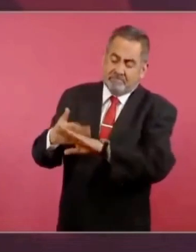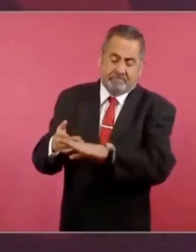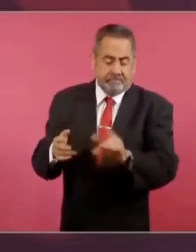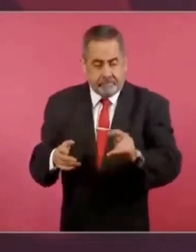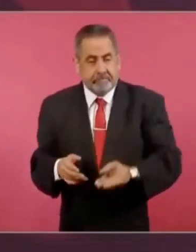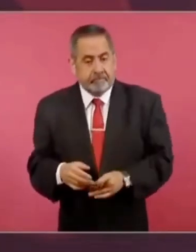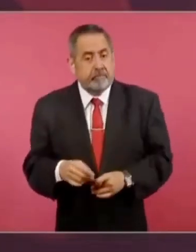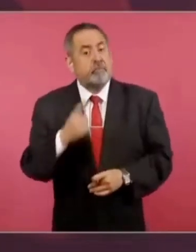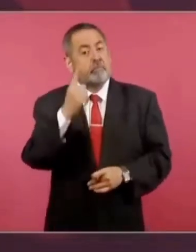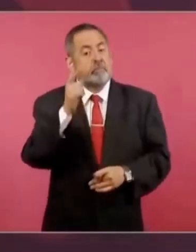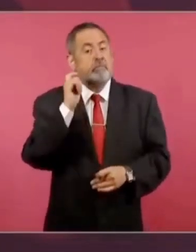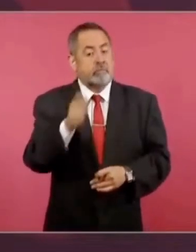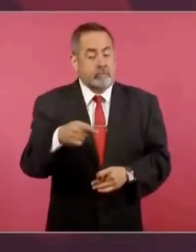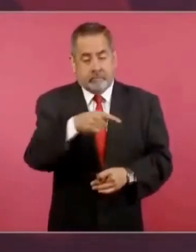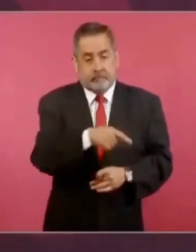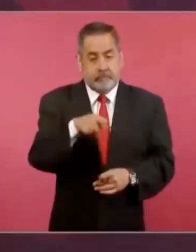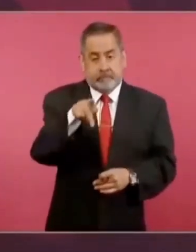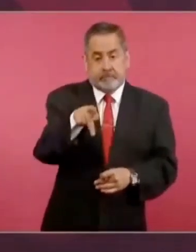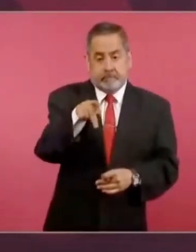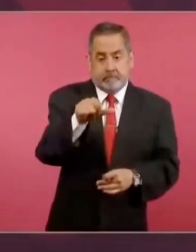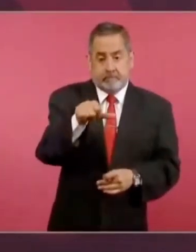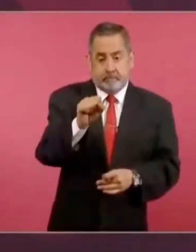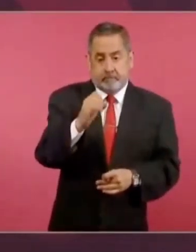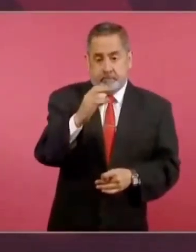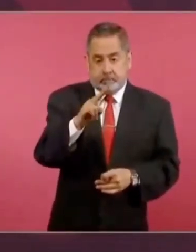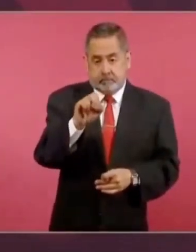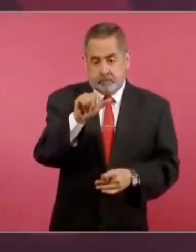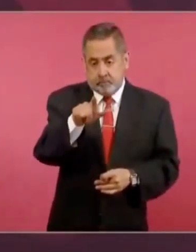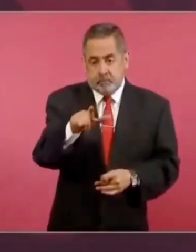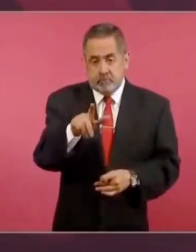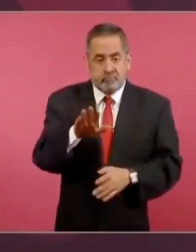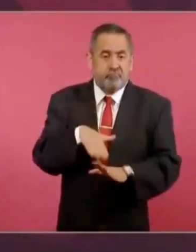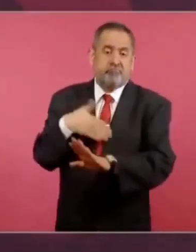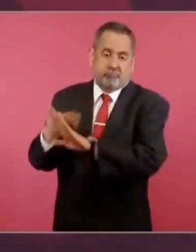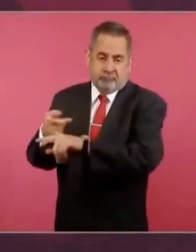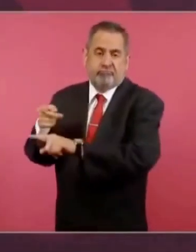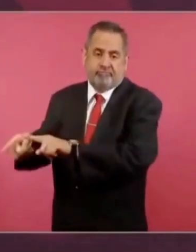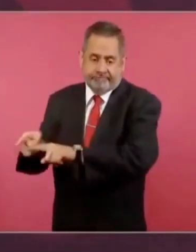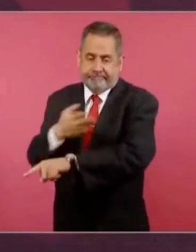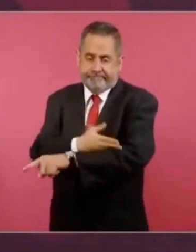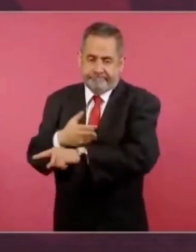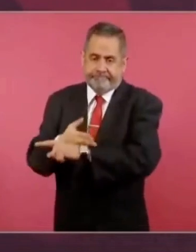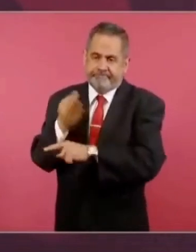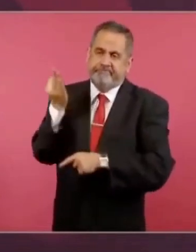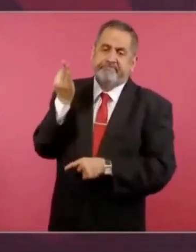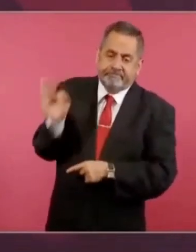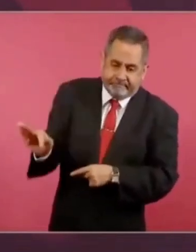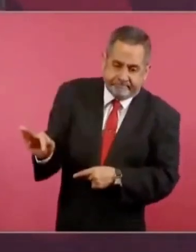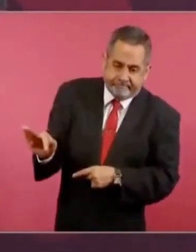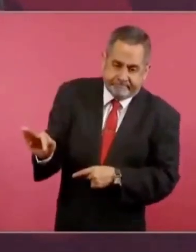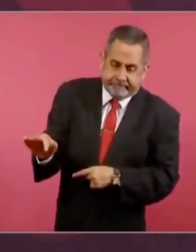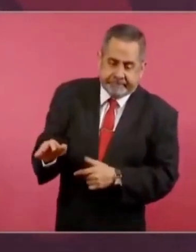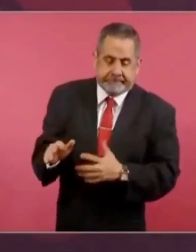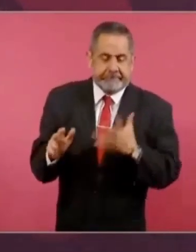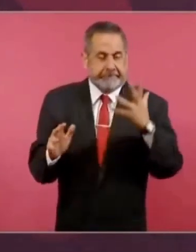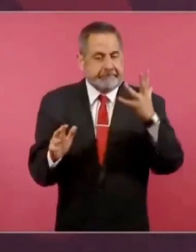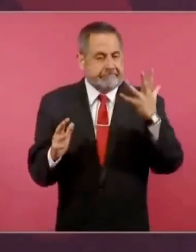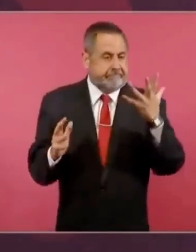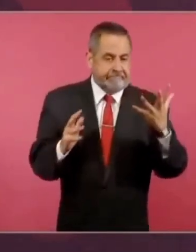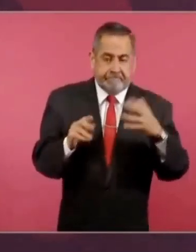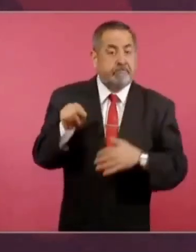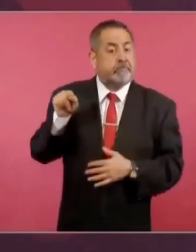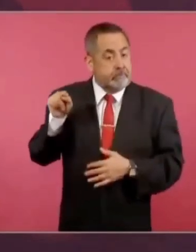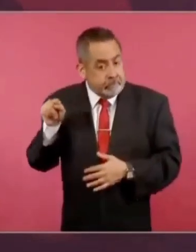una de ellas es la de Orozco y esto lo lleva al presidente